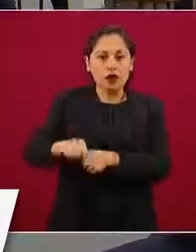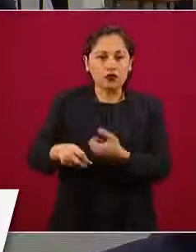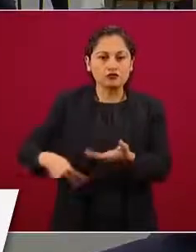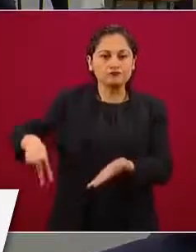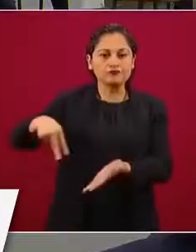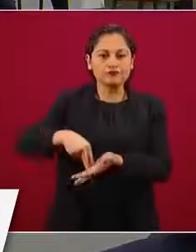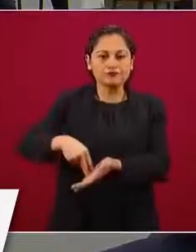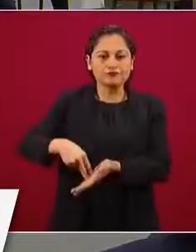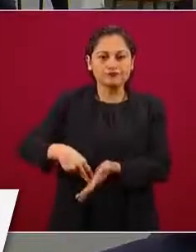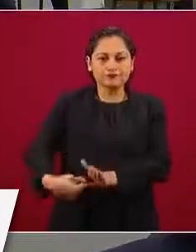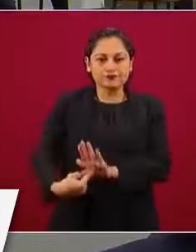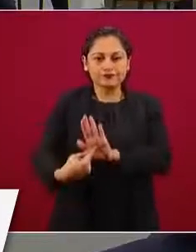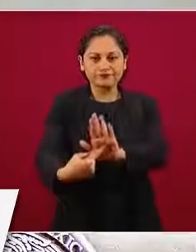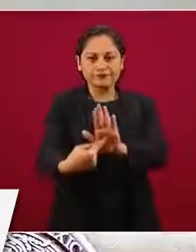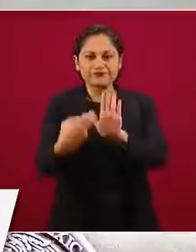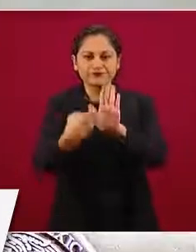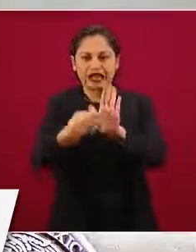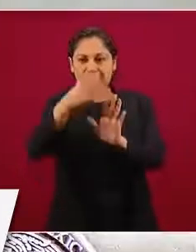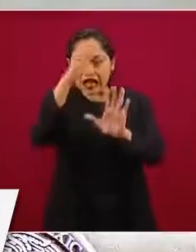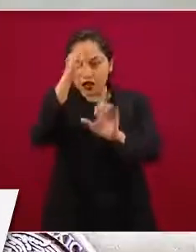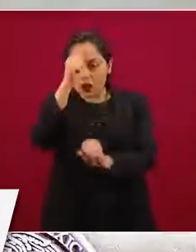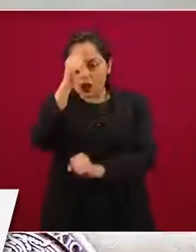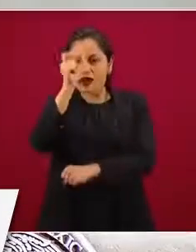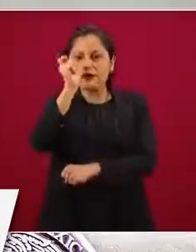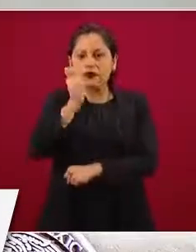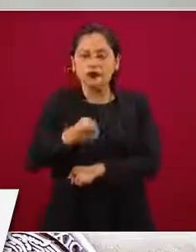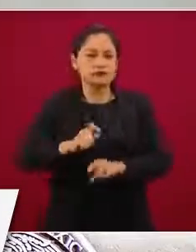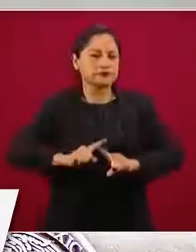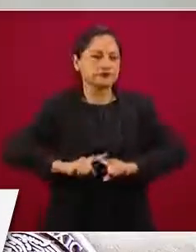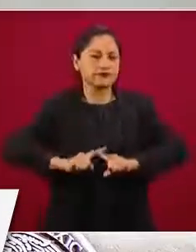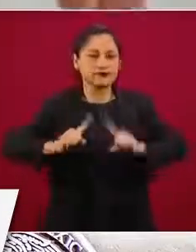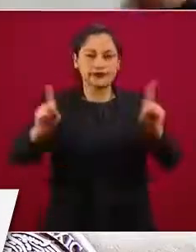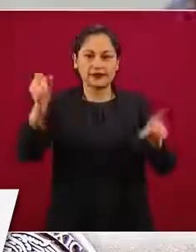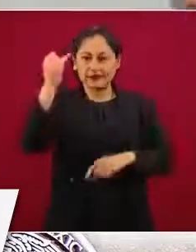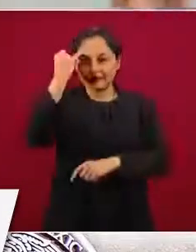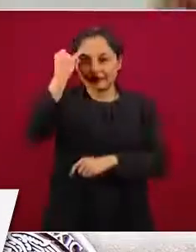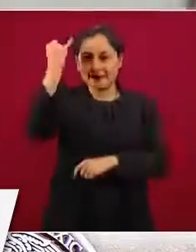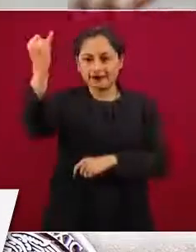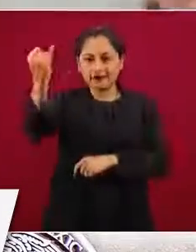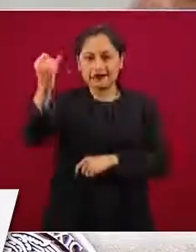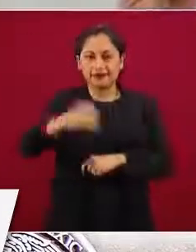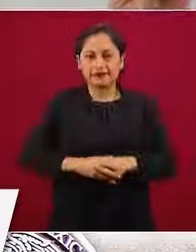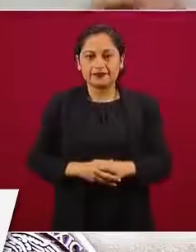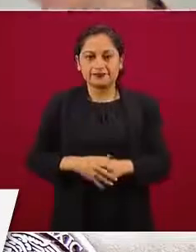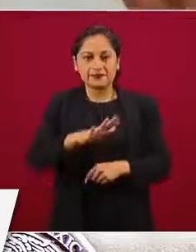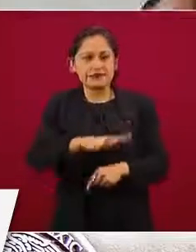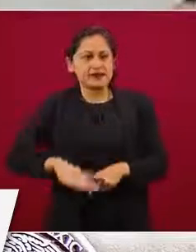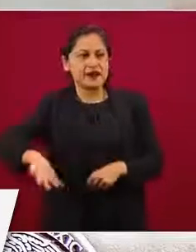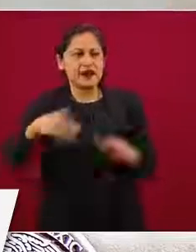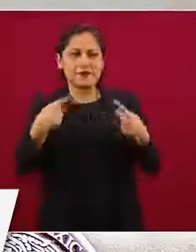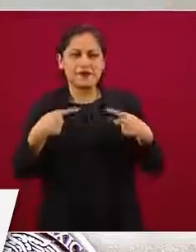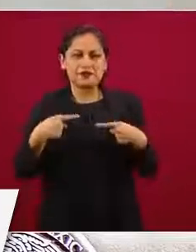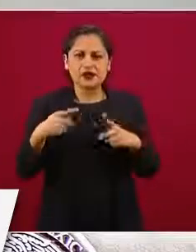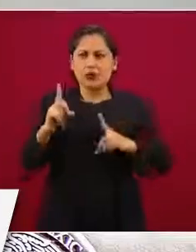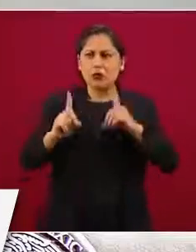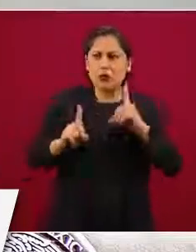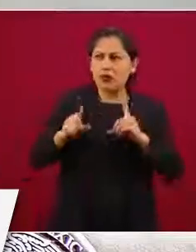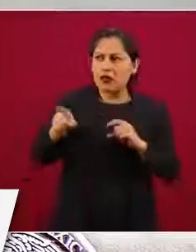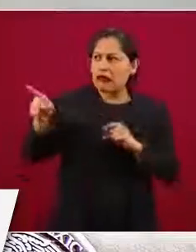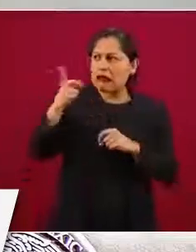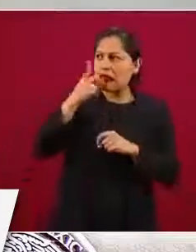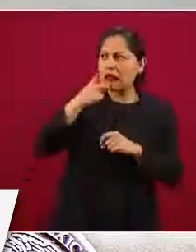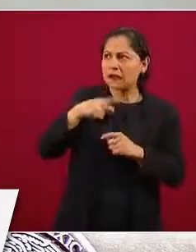ley, se esfuma, se esfuma el fenómeno y el fantasma con el que asustan